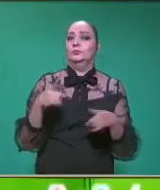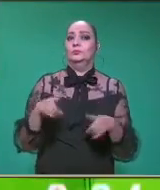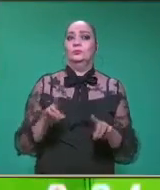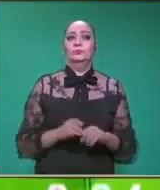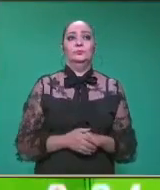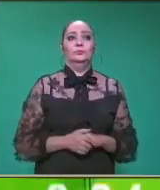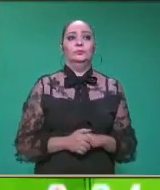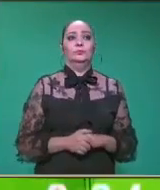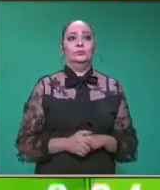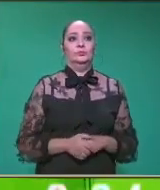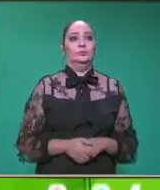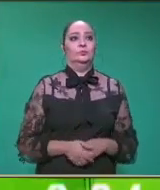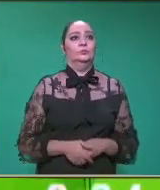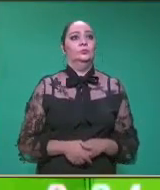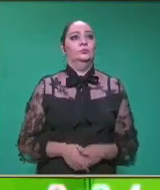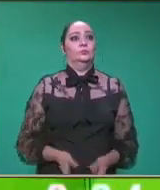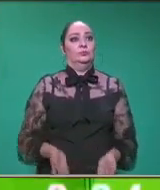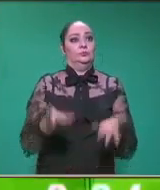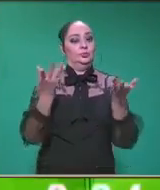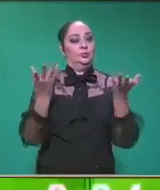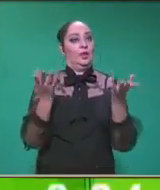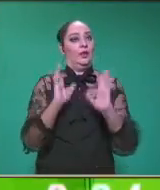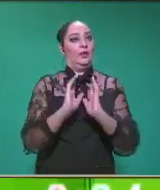Vamos a escuchar. Lánzalo.